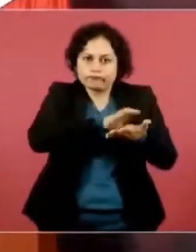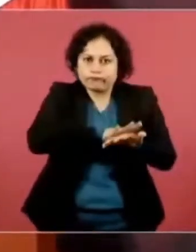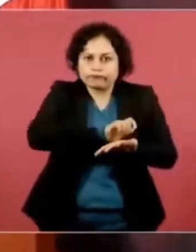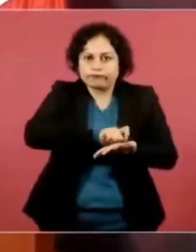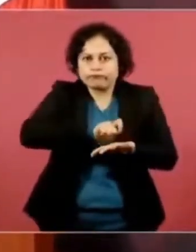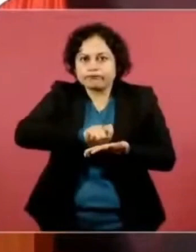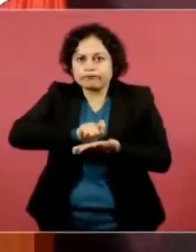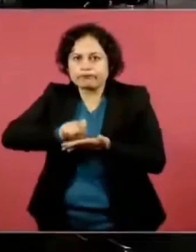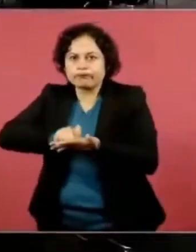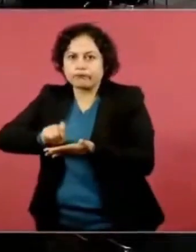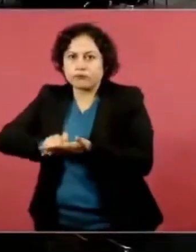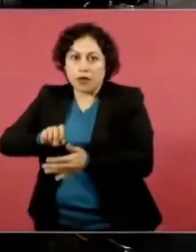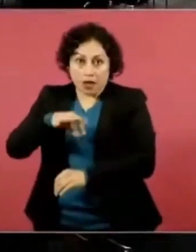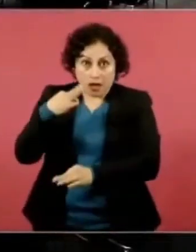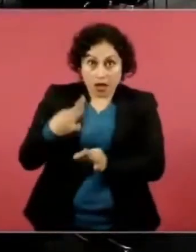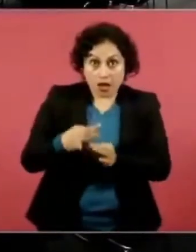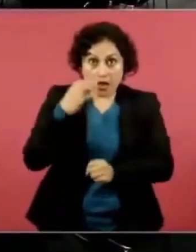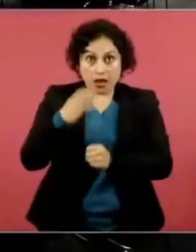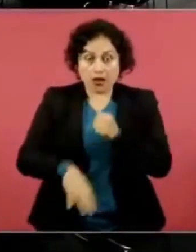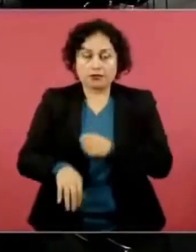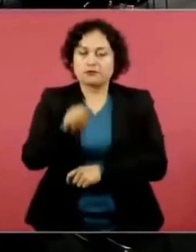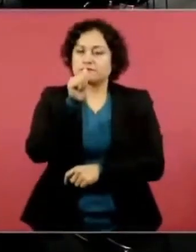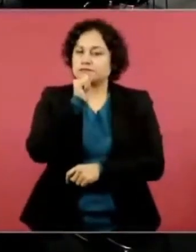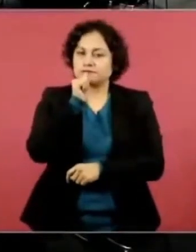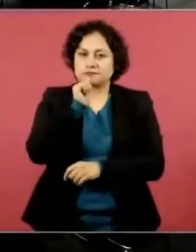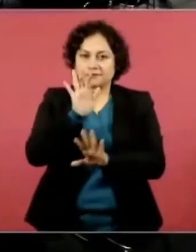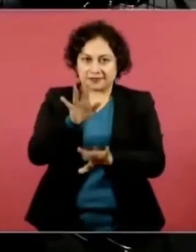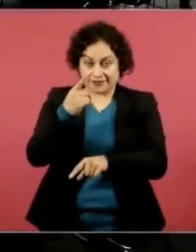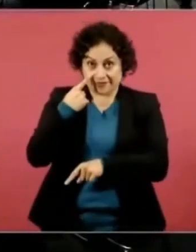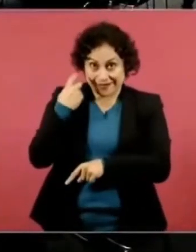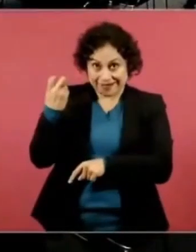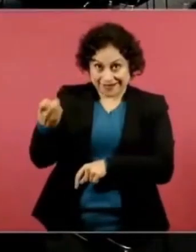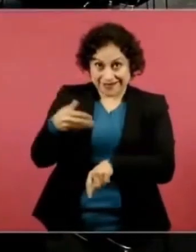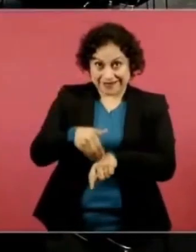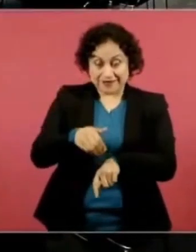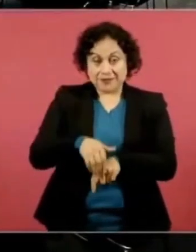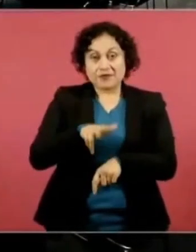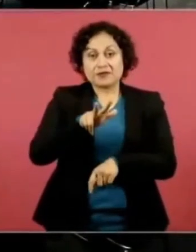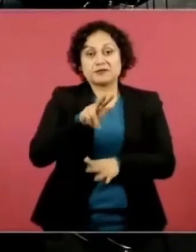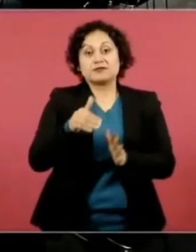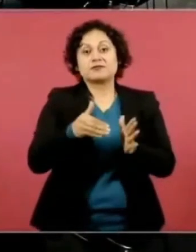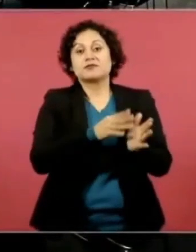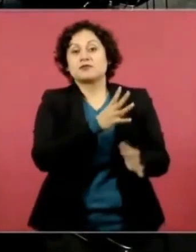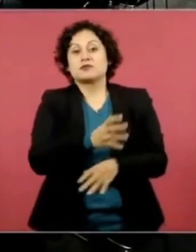estos 17 mil 843, sí, sí,